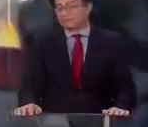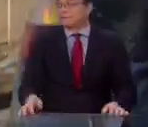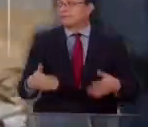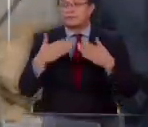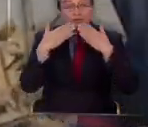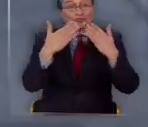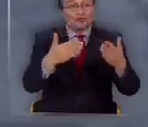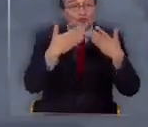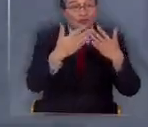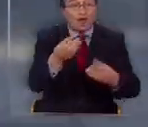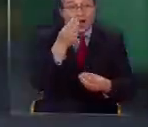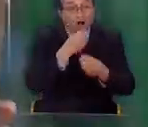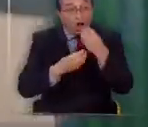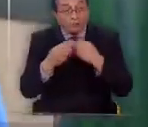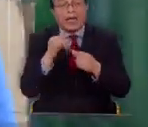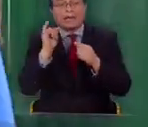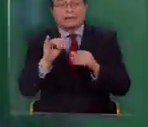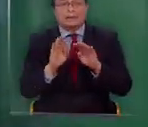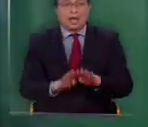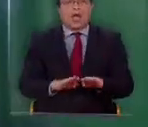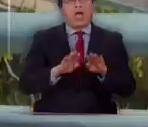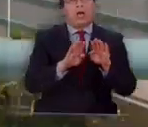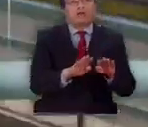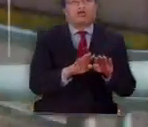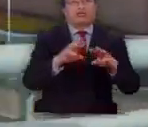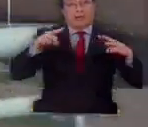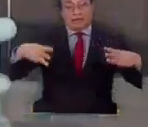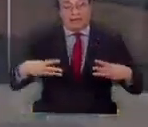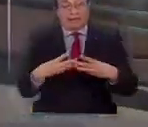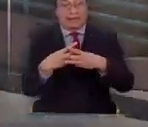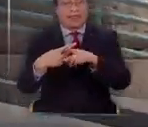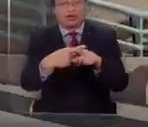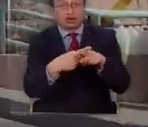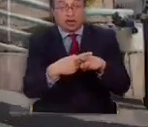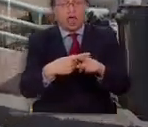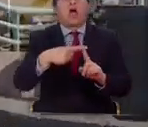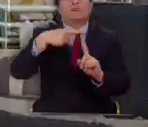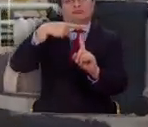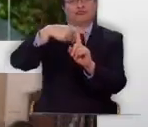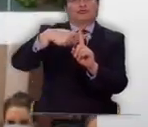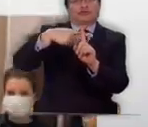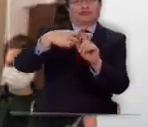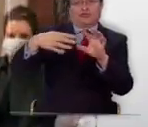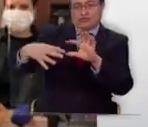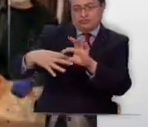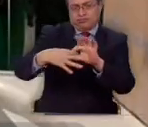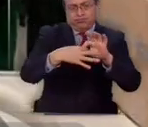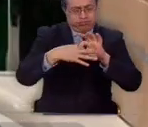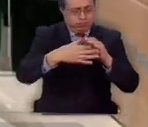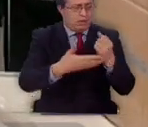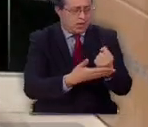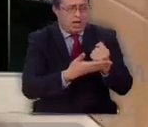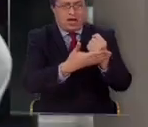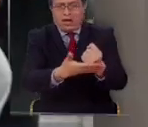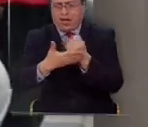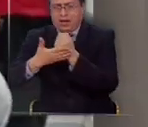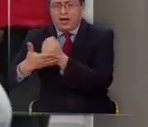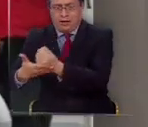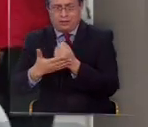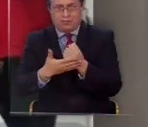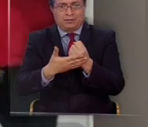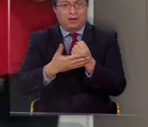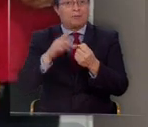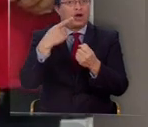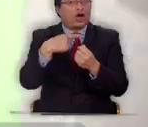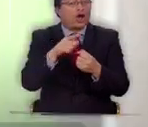Entregan comida, pero también apoyo. Las redes sociales con ellos sirvieron para unir, construir y ayudar. No pasó lo mismo con los